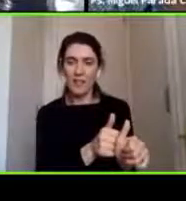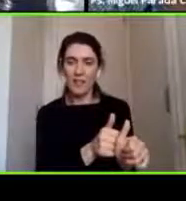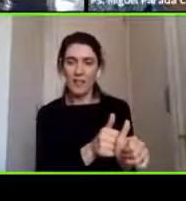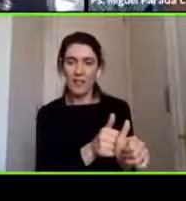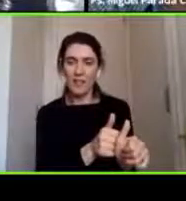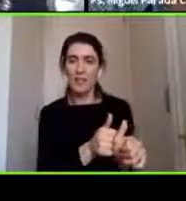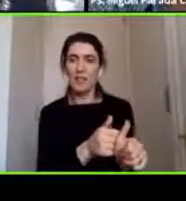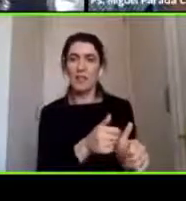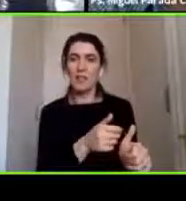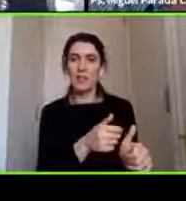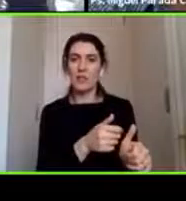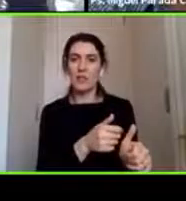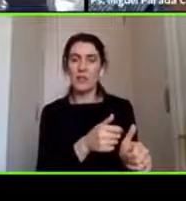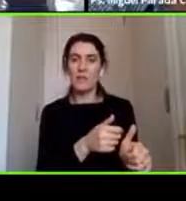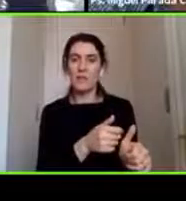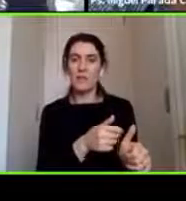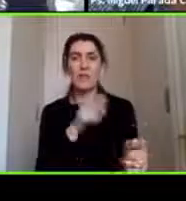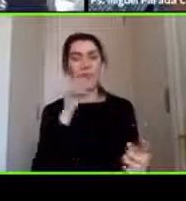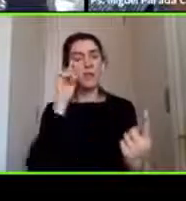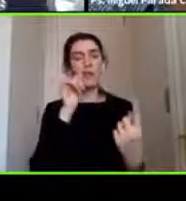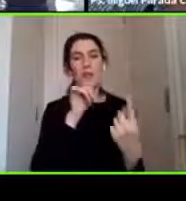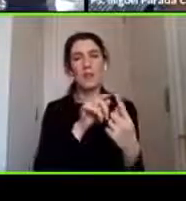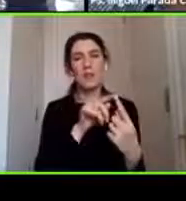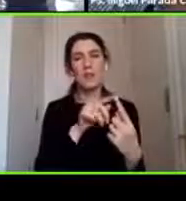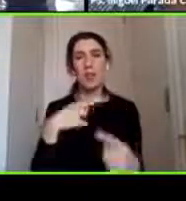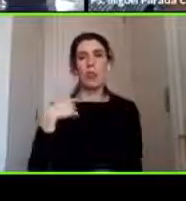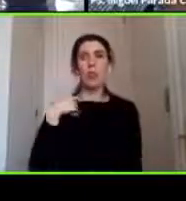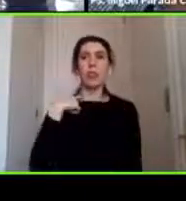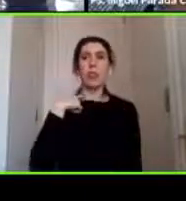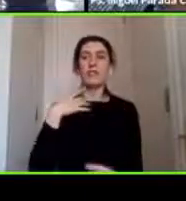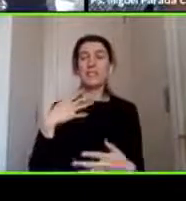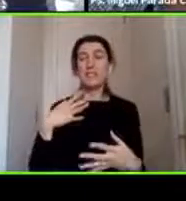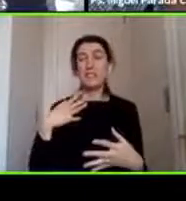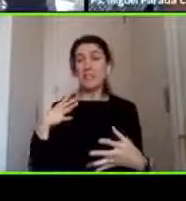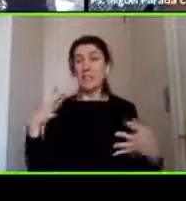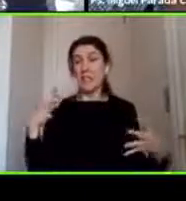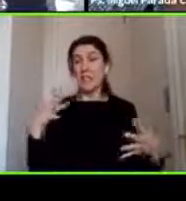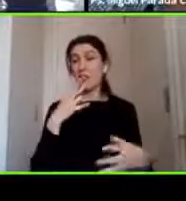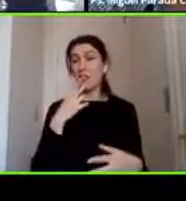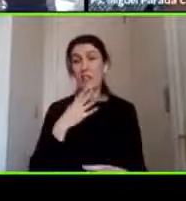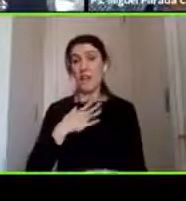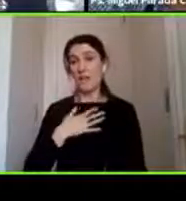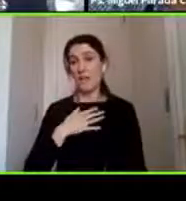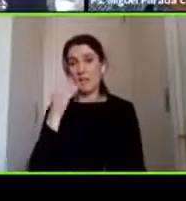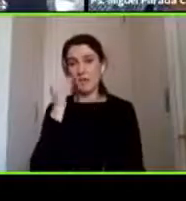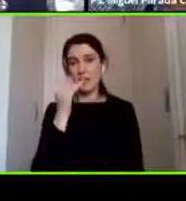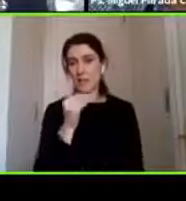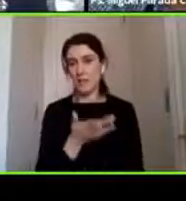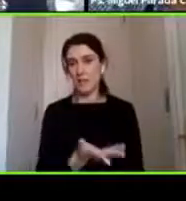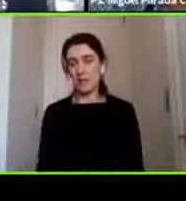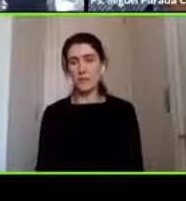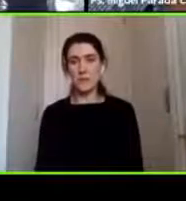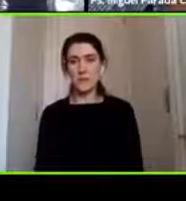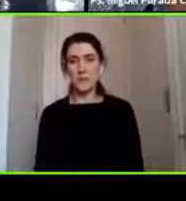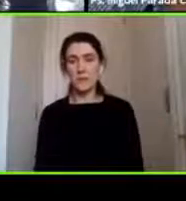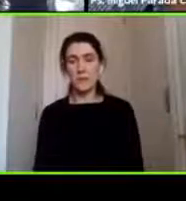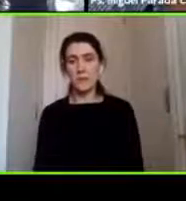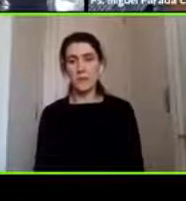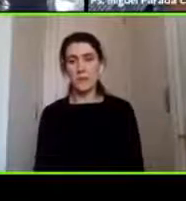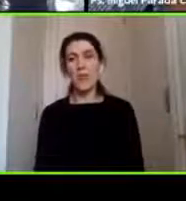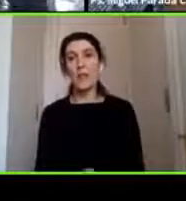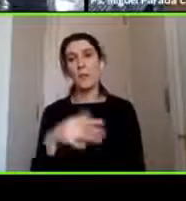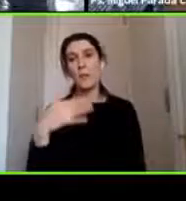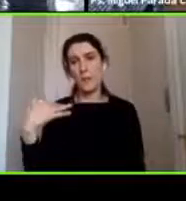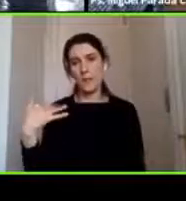es que eso no tenga un impacto tan potente al final en la vida en general de este niño entonces ahí es importante lo que yo